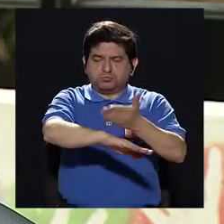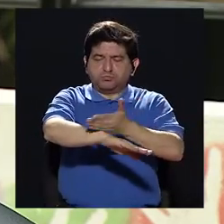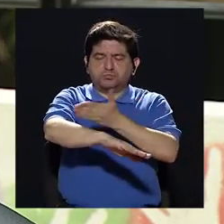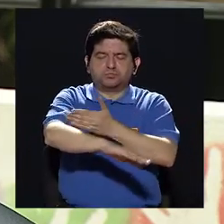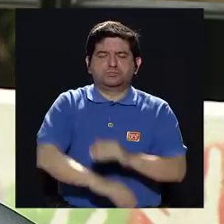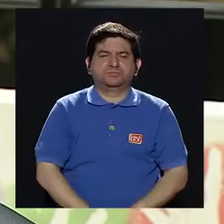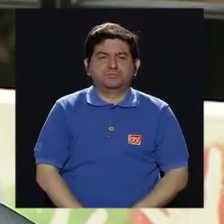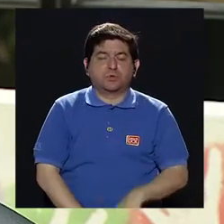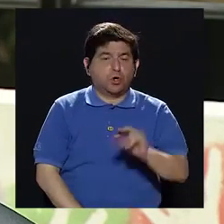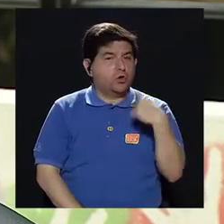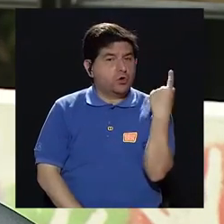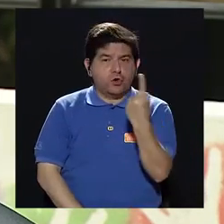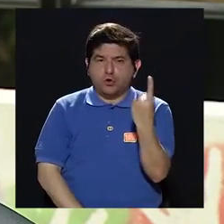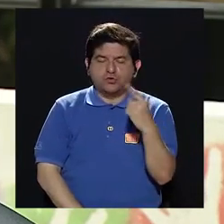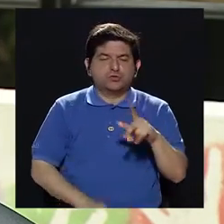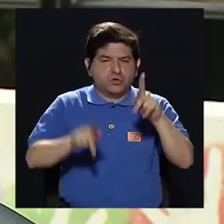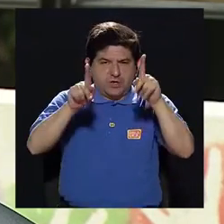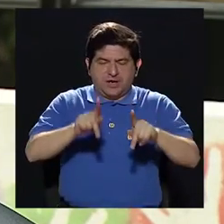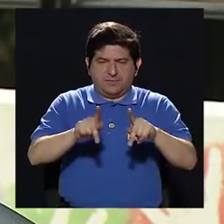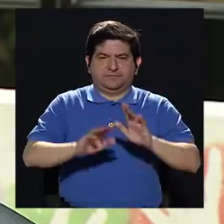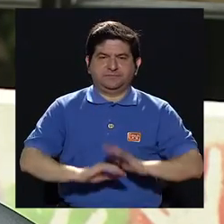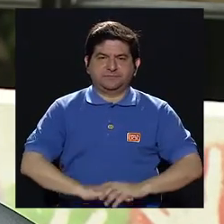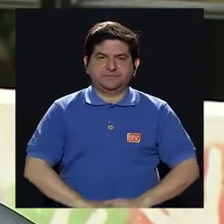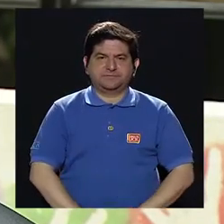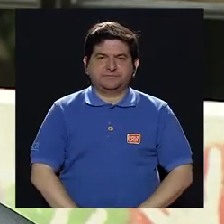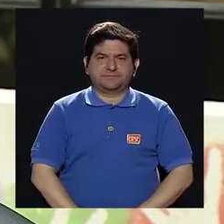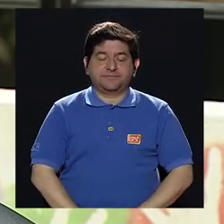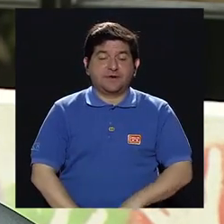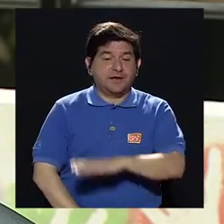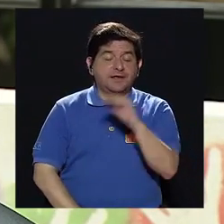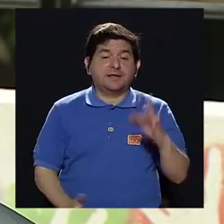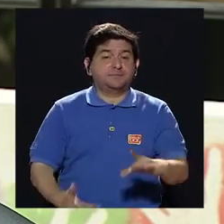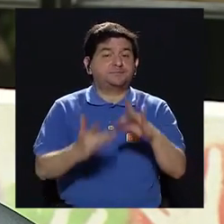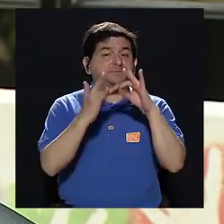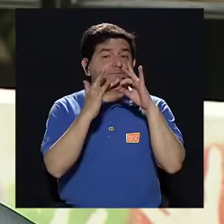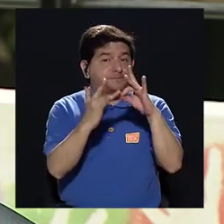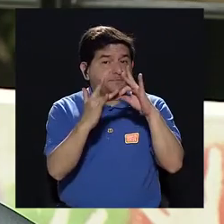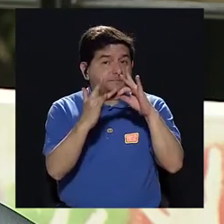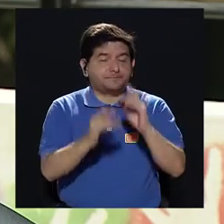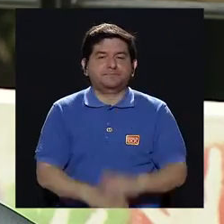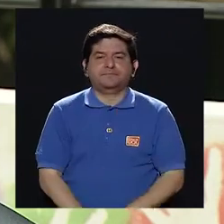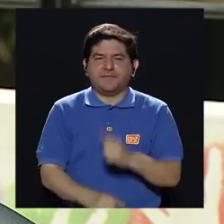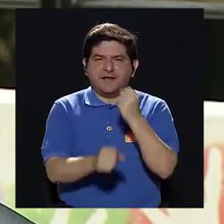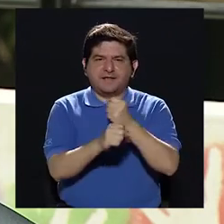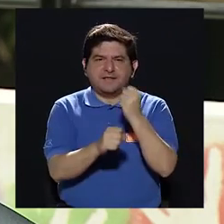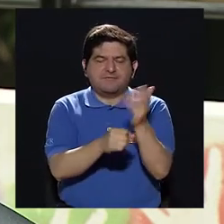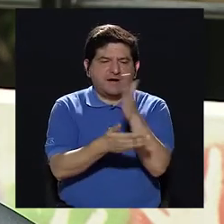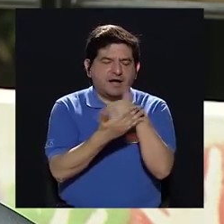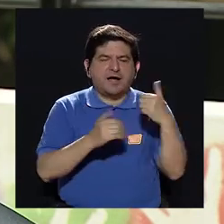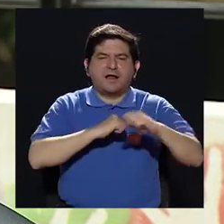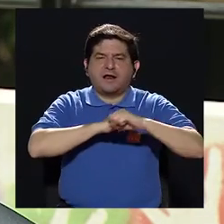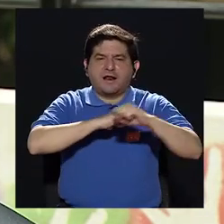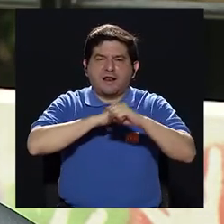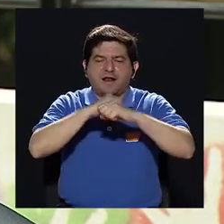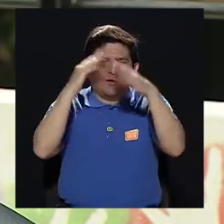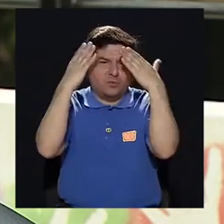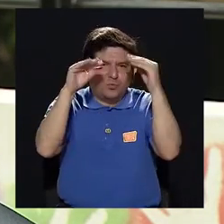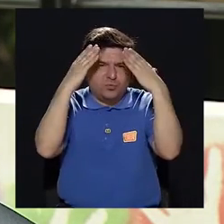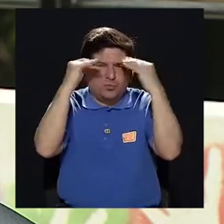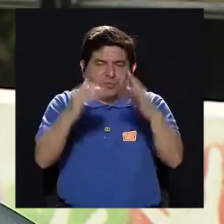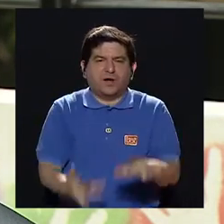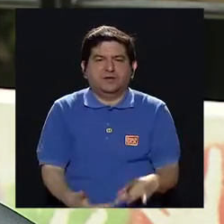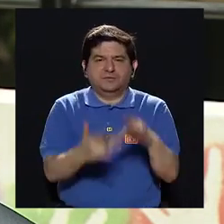adelante, de que no están solos y solas, ¿verdad?, y sobre todo trabajar en algunas campañas de